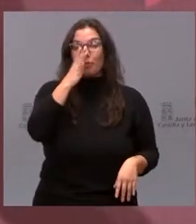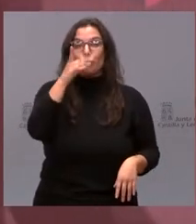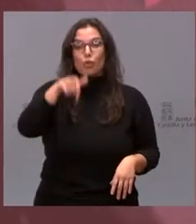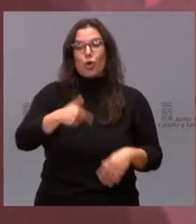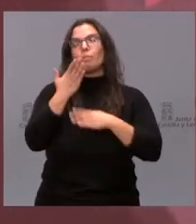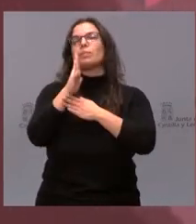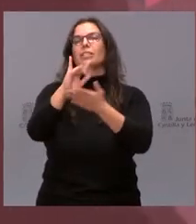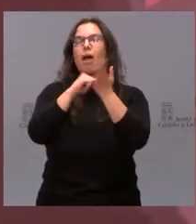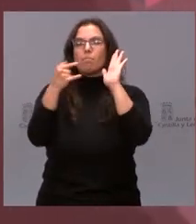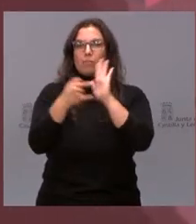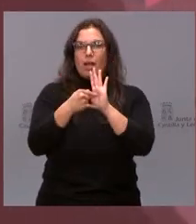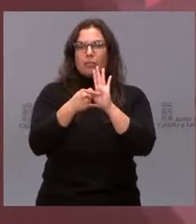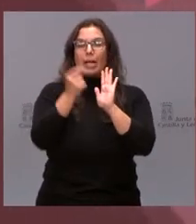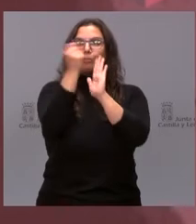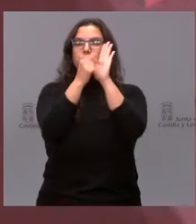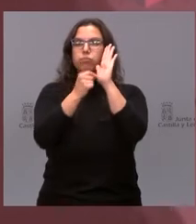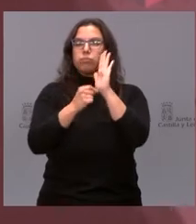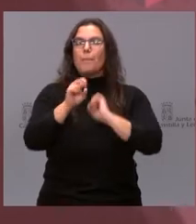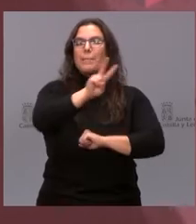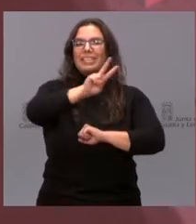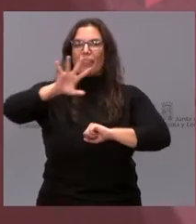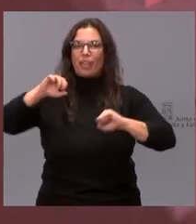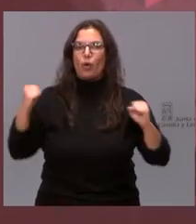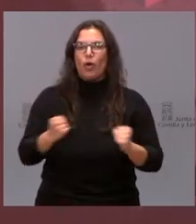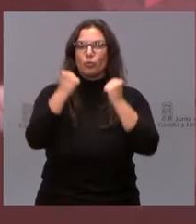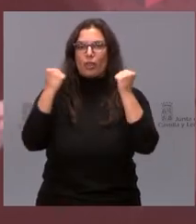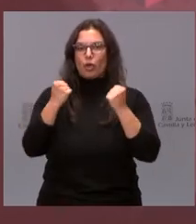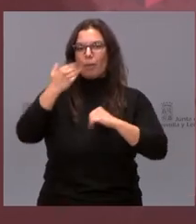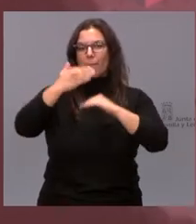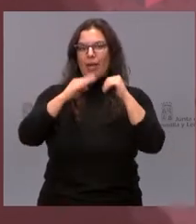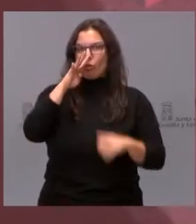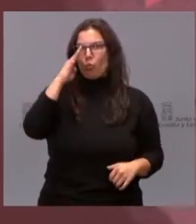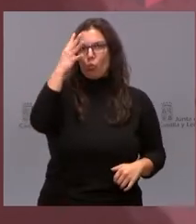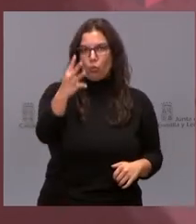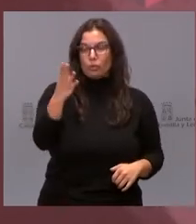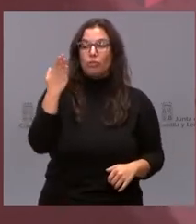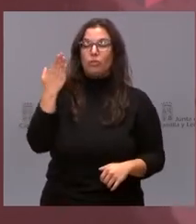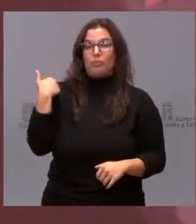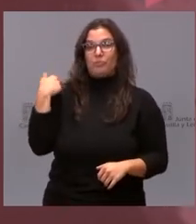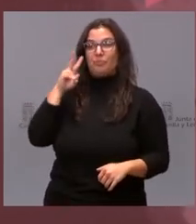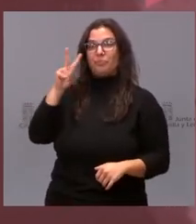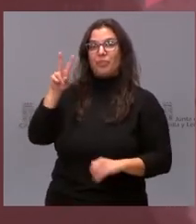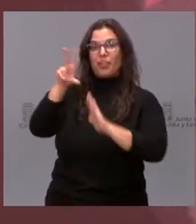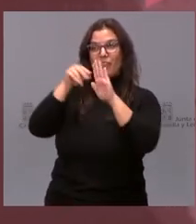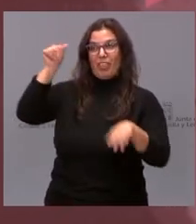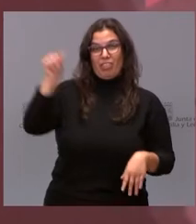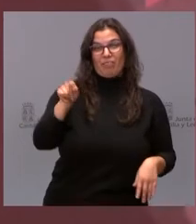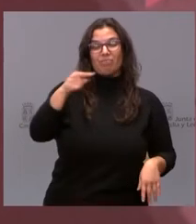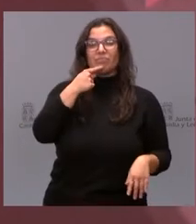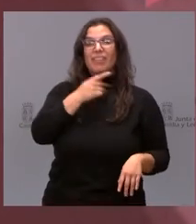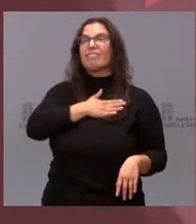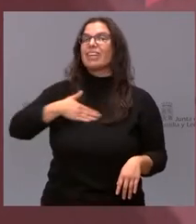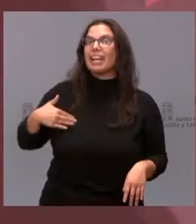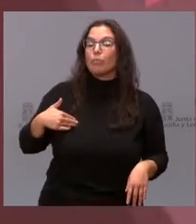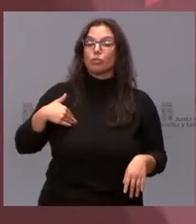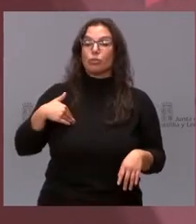un plan de 25 actuaciones para los próximos cuatro años. Lo ponía ahí en el vídeo. Lo que aspiramos es que al menos el